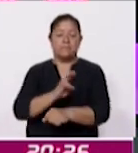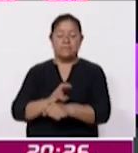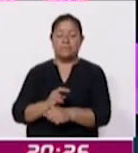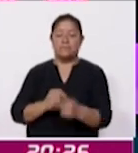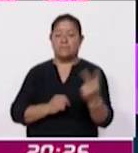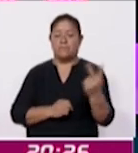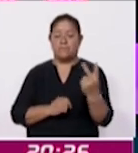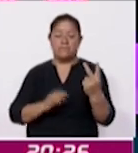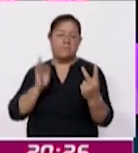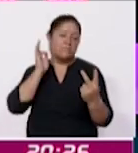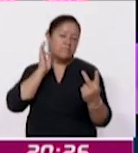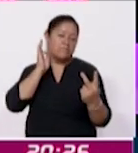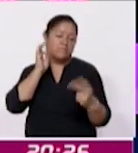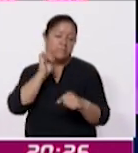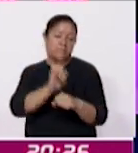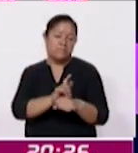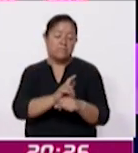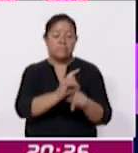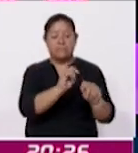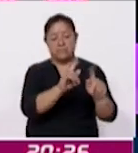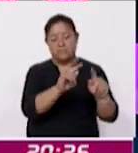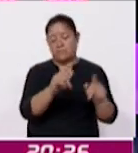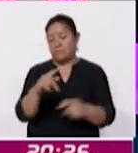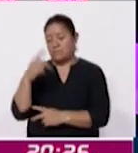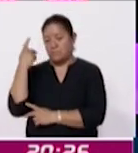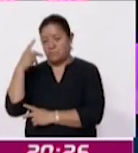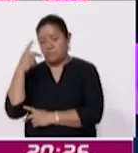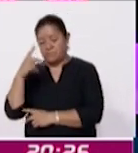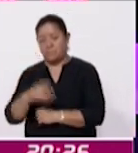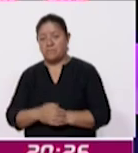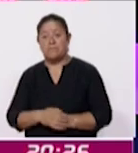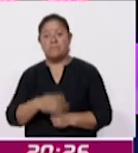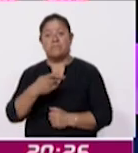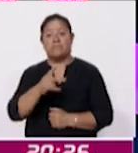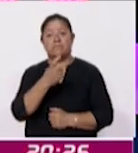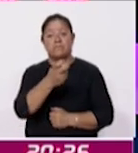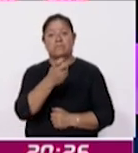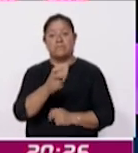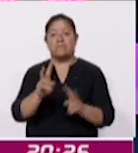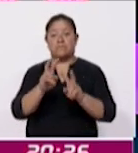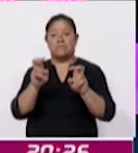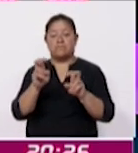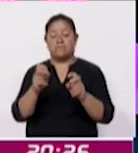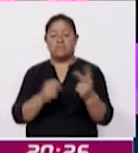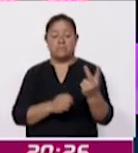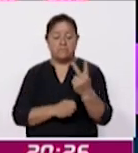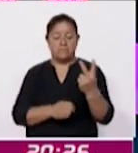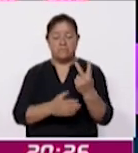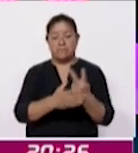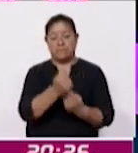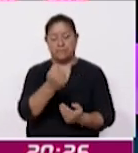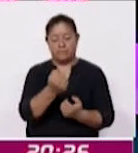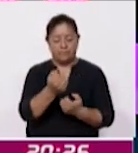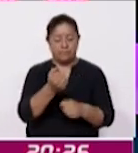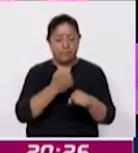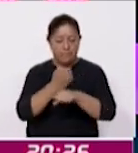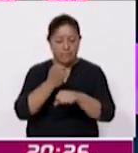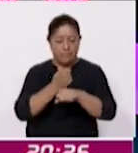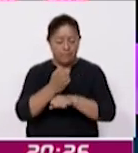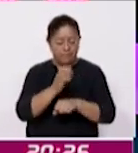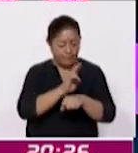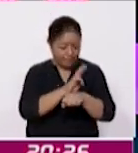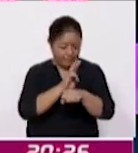fiscalías, la de Tlaxcala y Puebla. Pero le digo, es un tema en el que están trabajando ambas entidades para reforzar la vigilancia en las